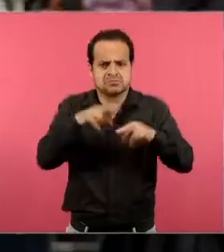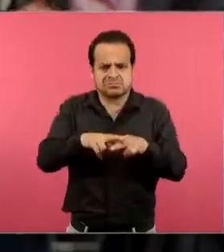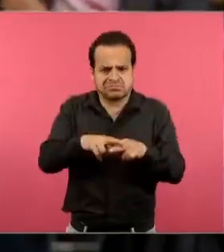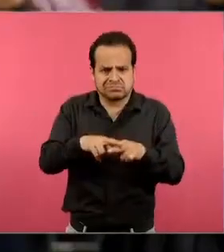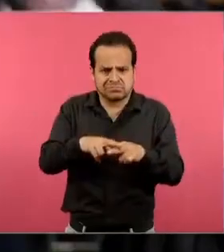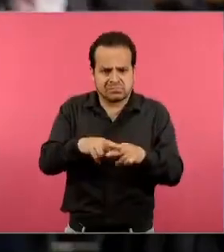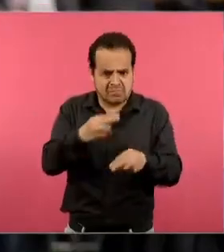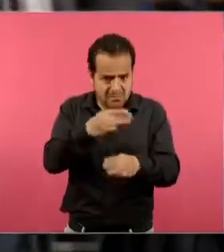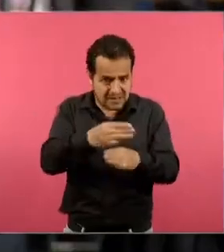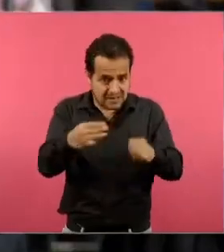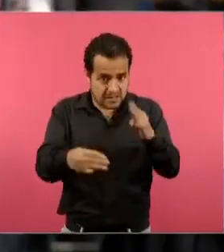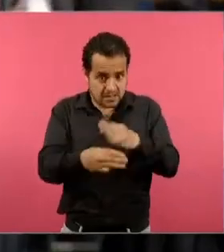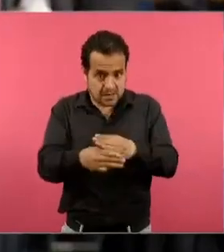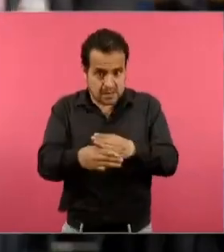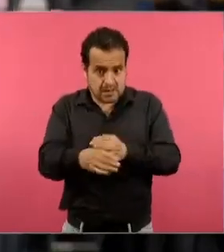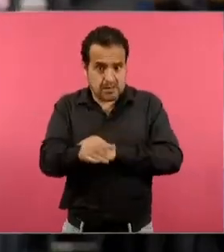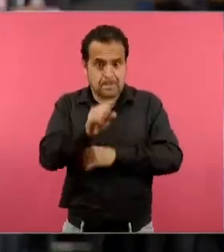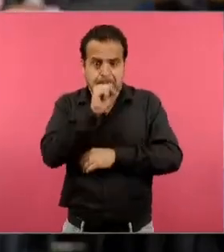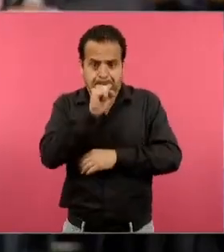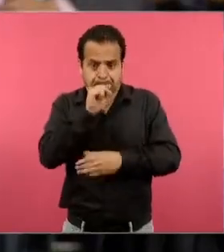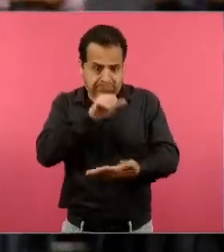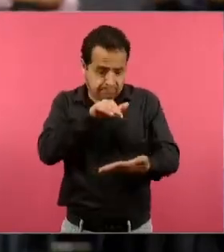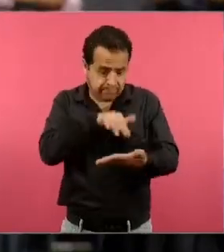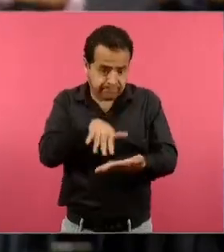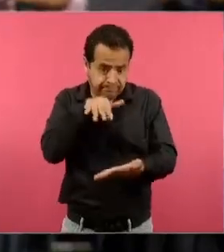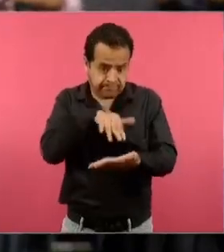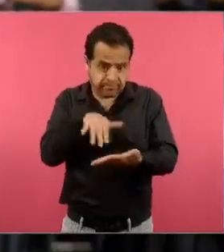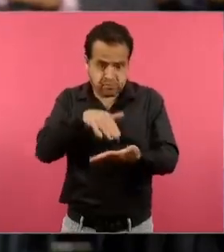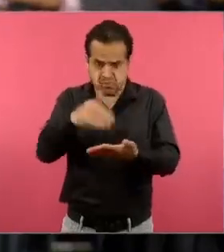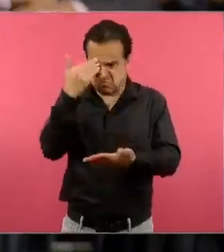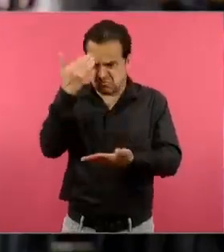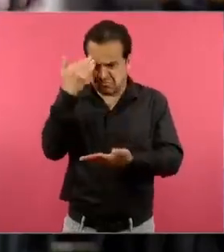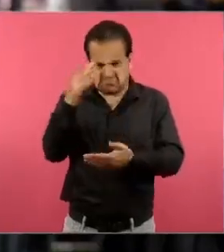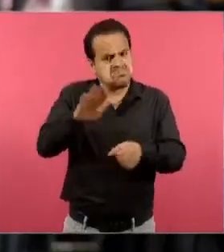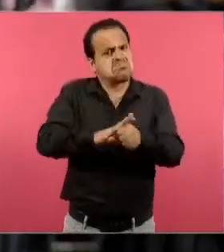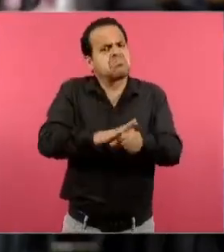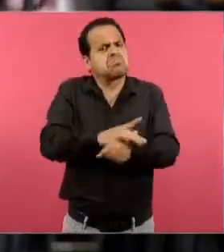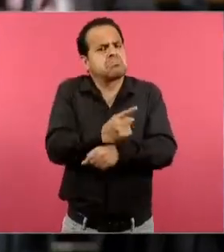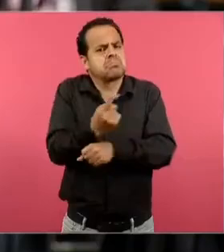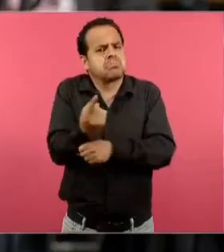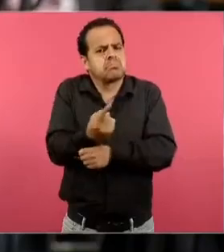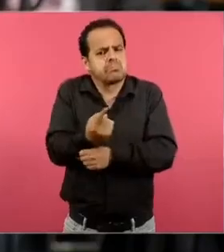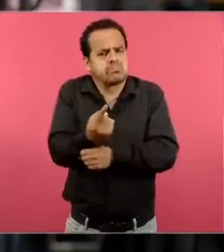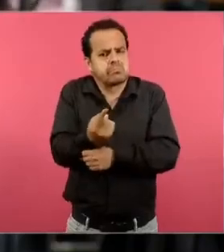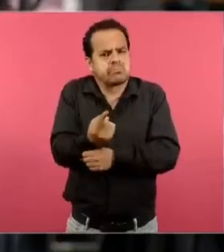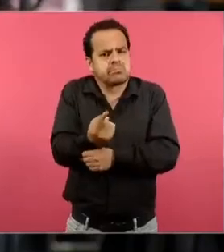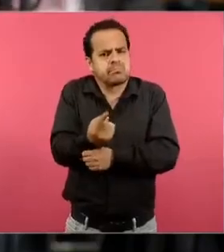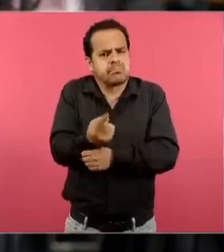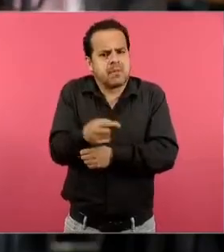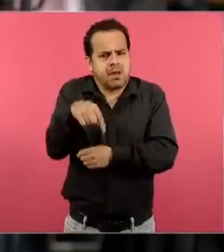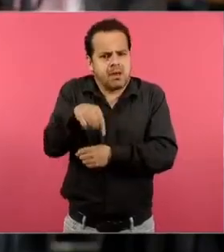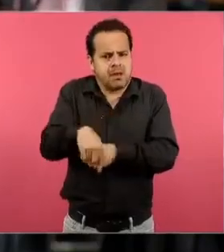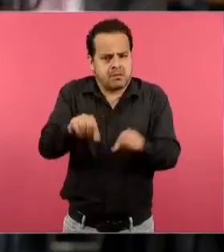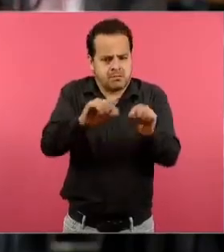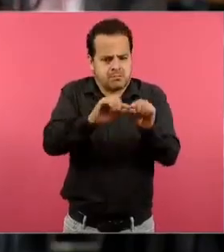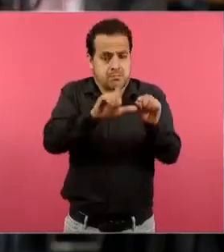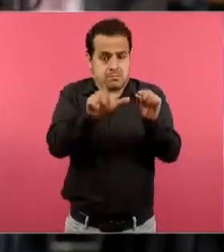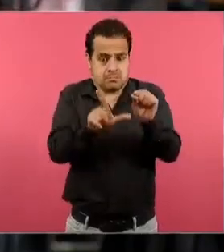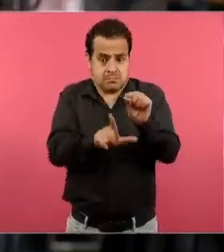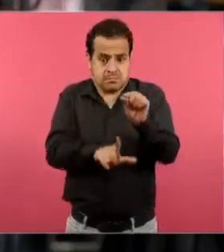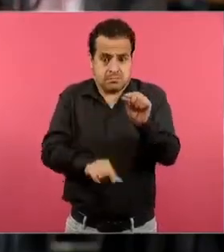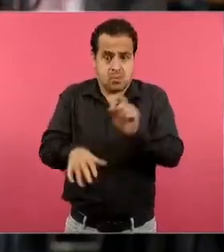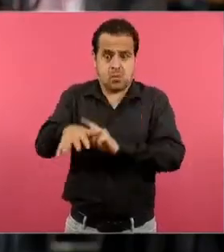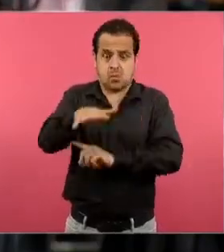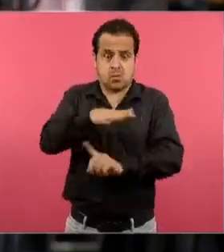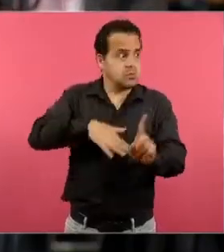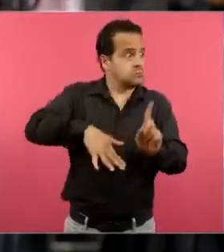tipo? Porque, como sabemos, pues hay muchas realidades en nuestro país y, a final de cuentas, cada quien puede interpretar ese tipo de cosas como